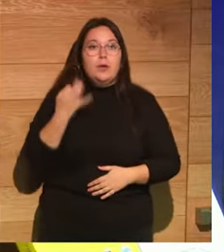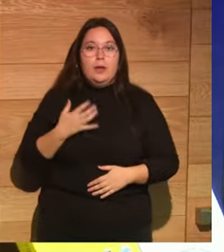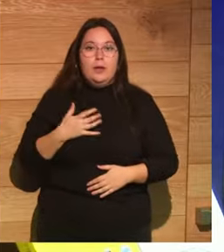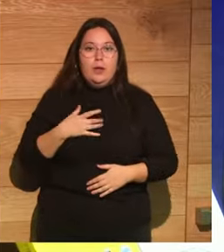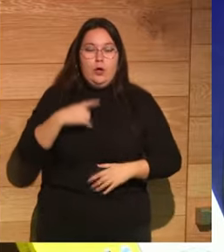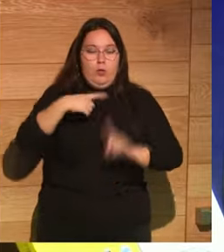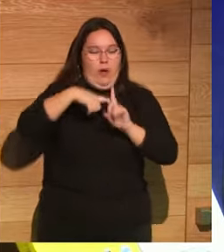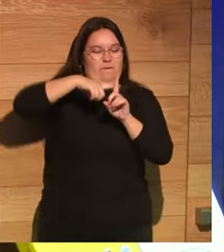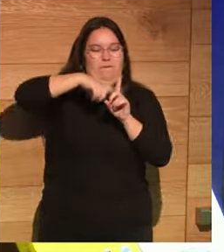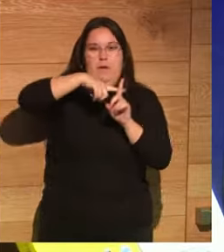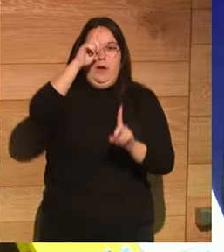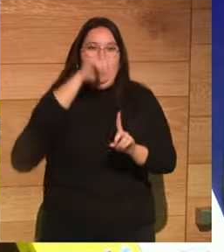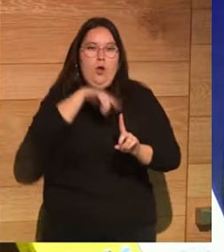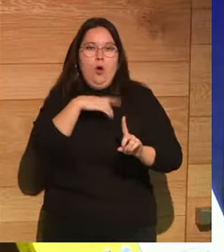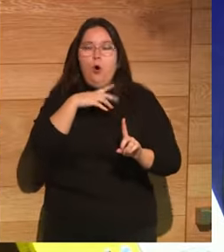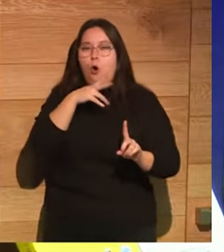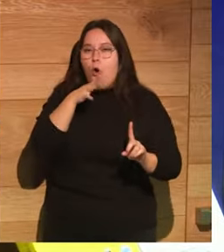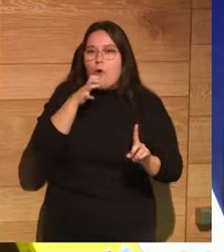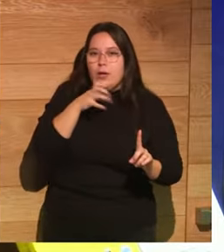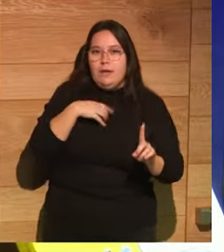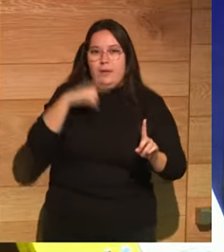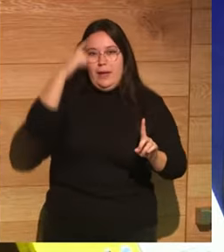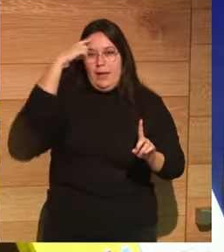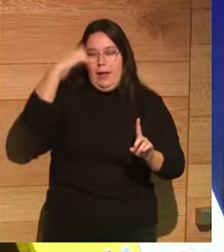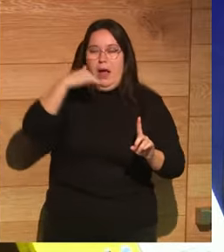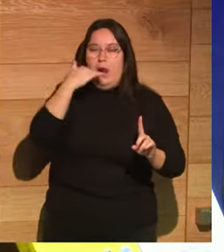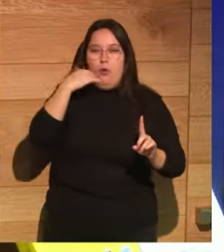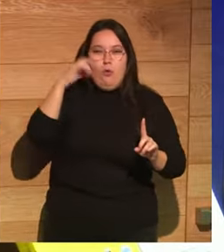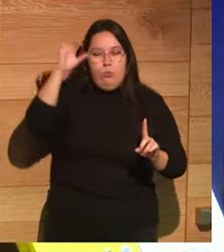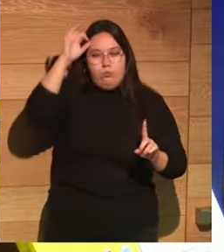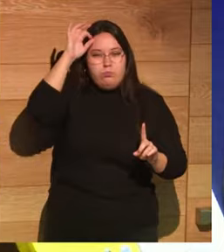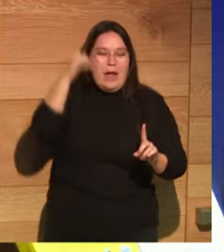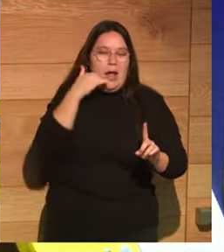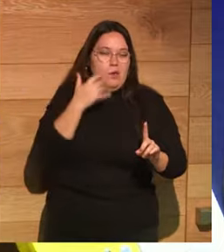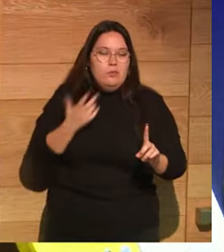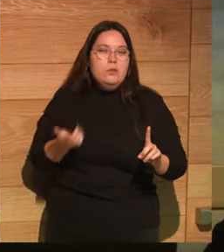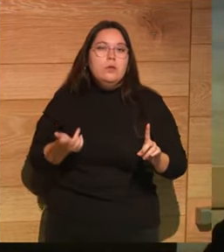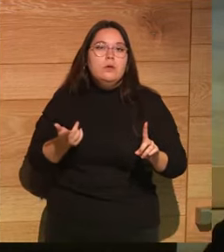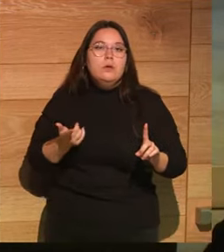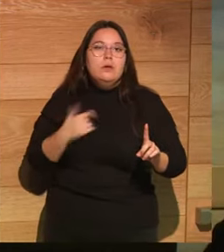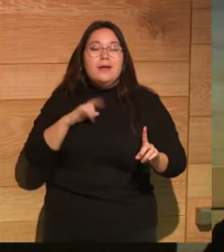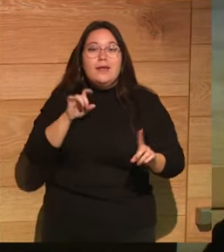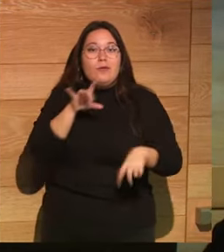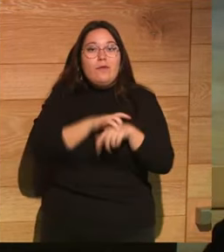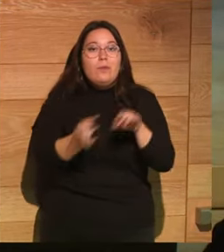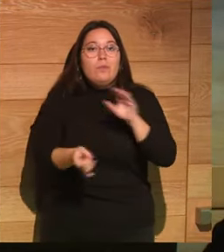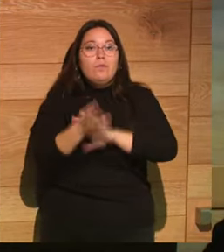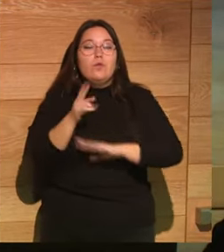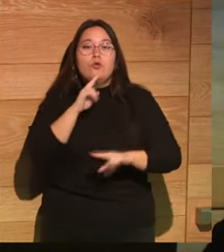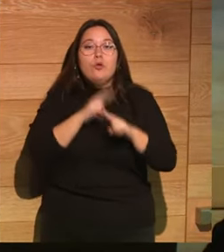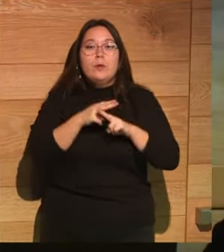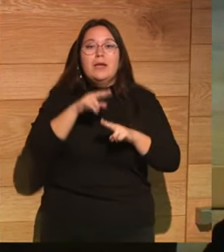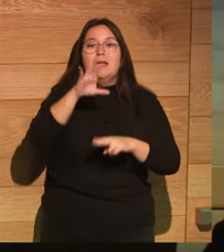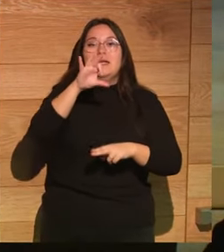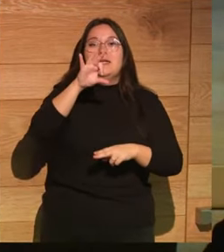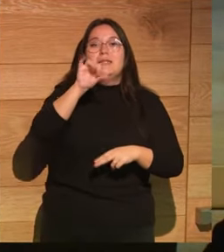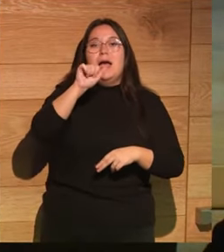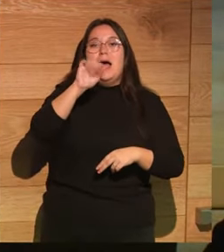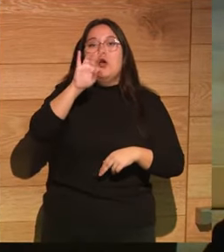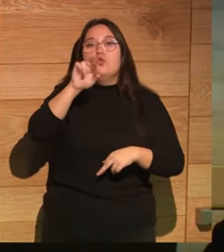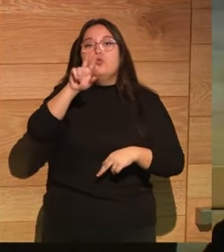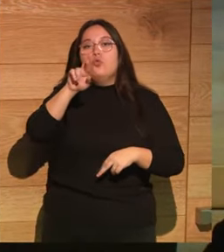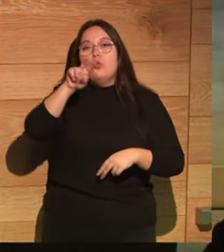tuvo una fiebre horrible que tuvo un hematoma cerebral y que se creó una enfermedad que se llamaba el Saturnismo